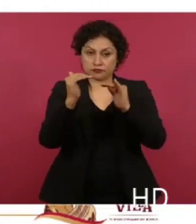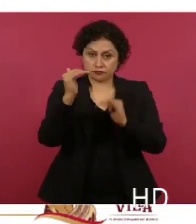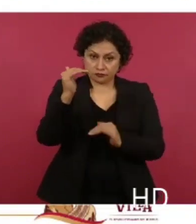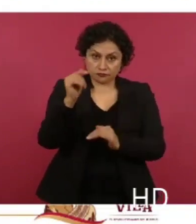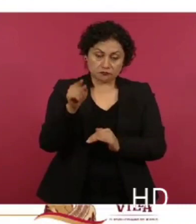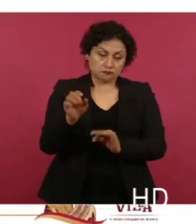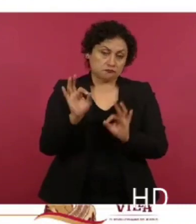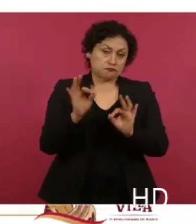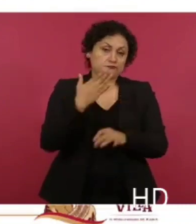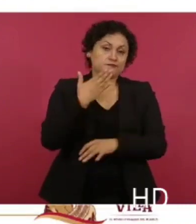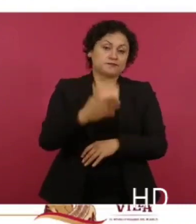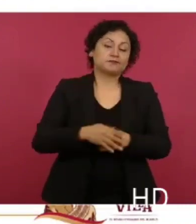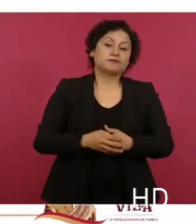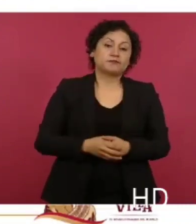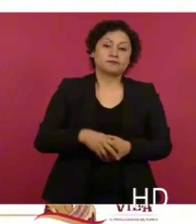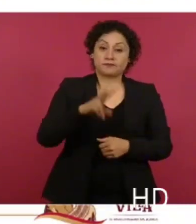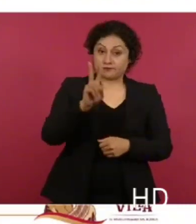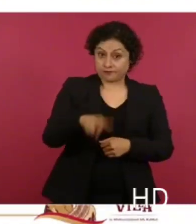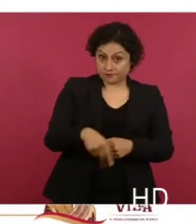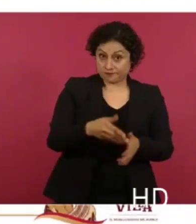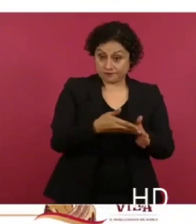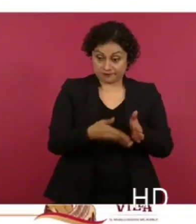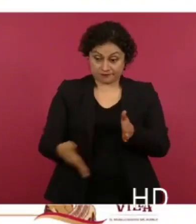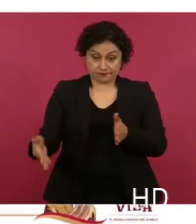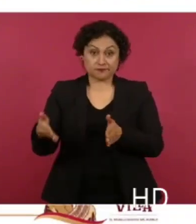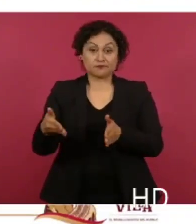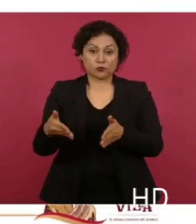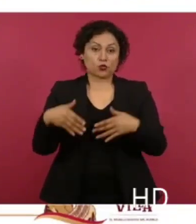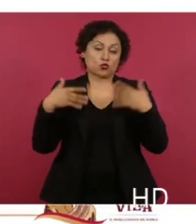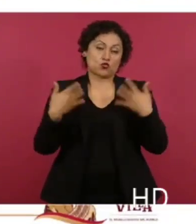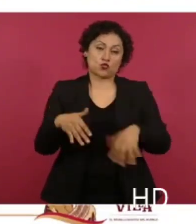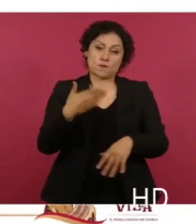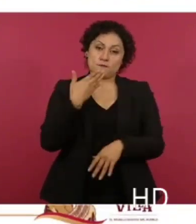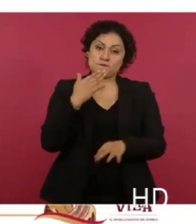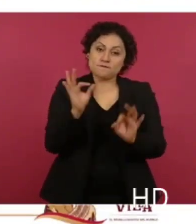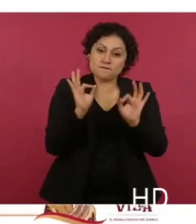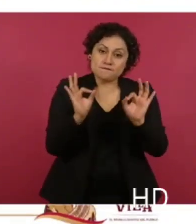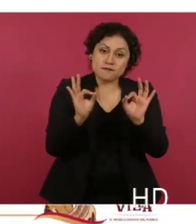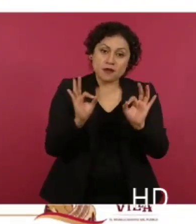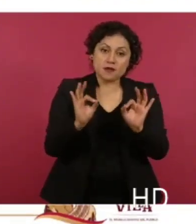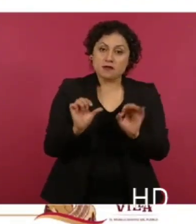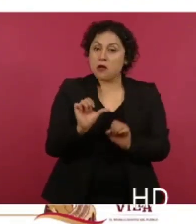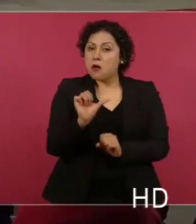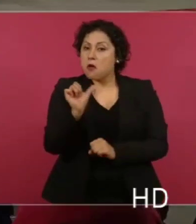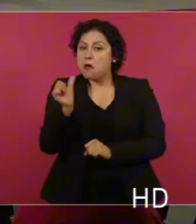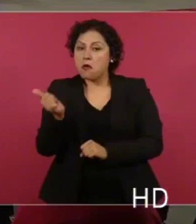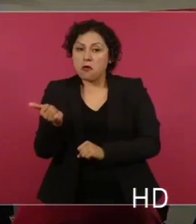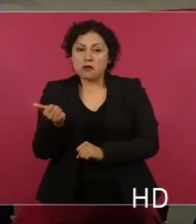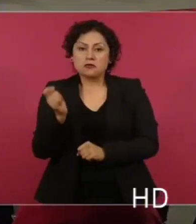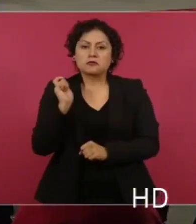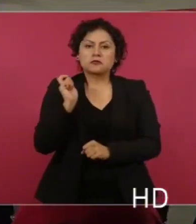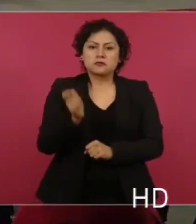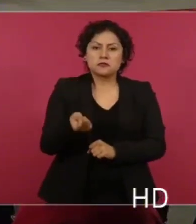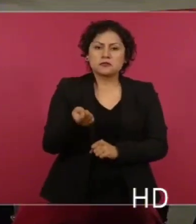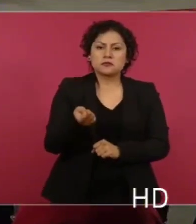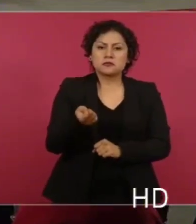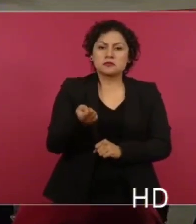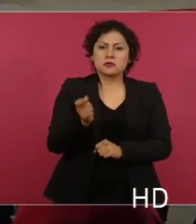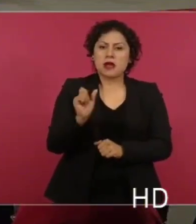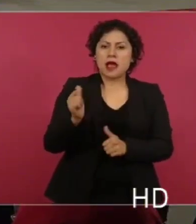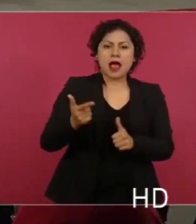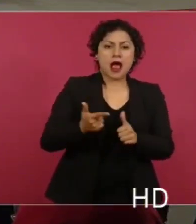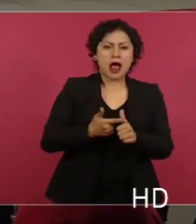Como les comentaba, fue una buena semana en el tema del gas LP, en la que no se realizaron en esta ocasión ni